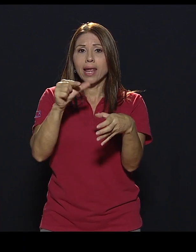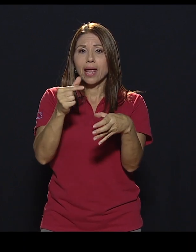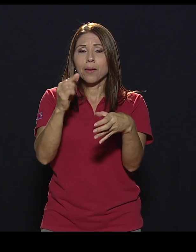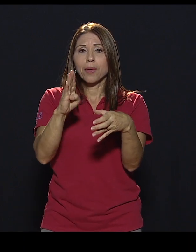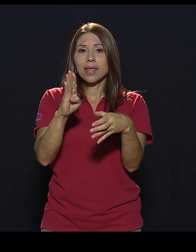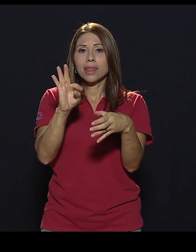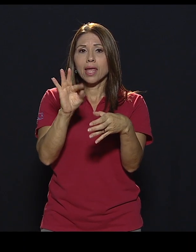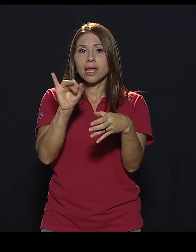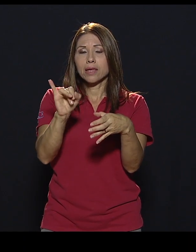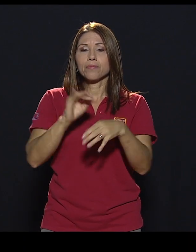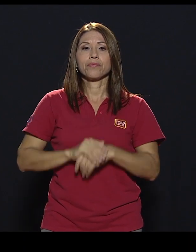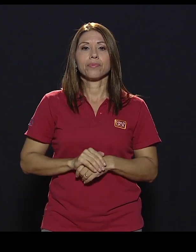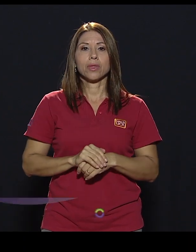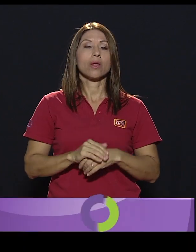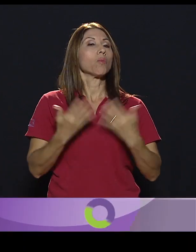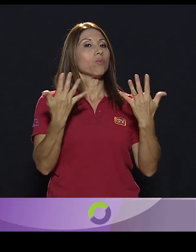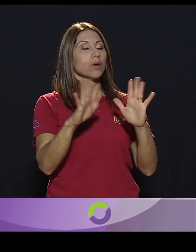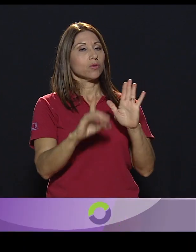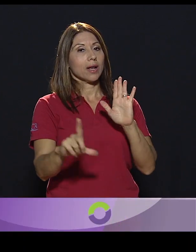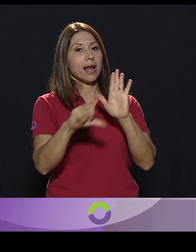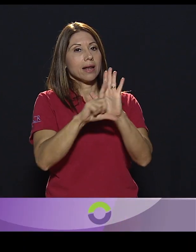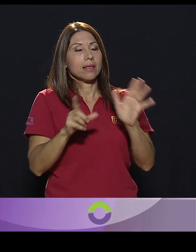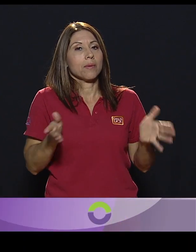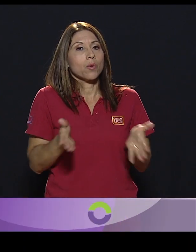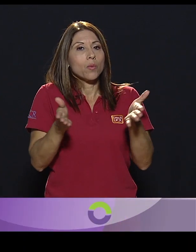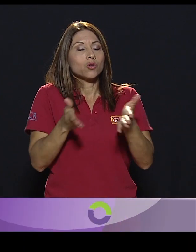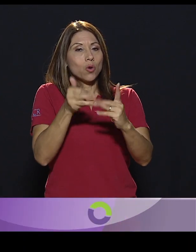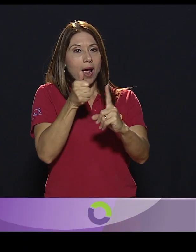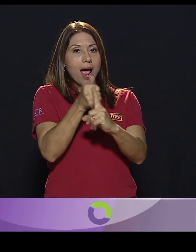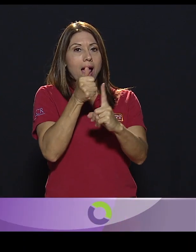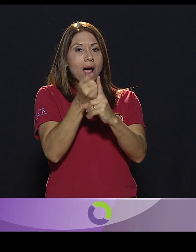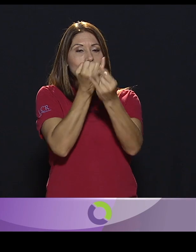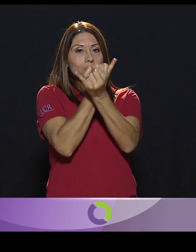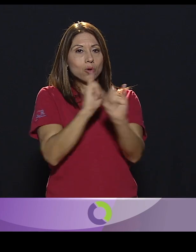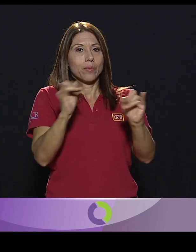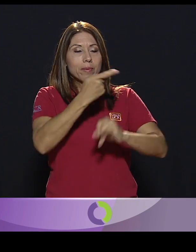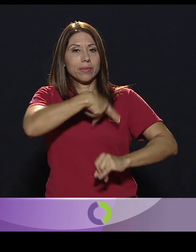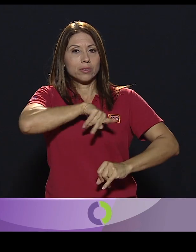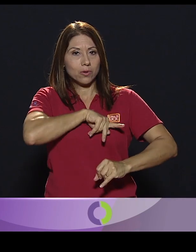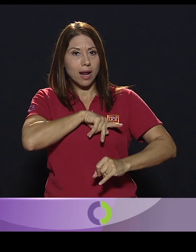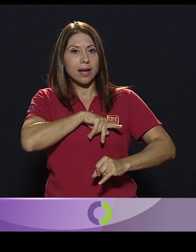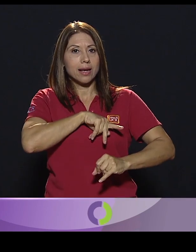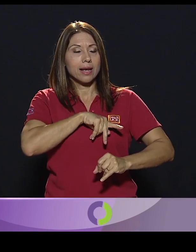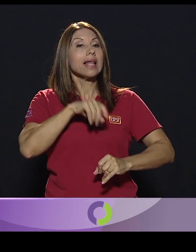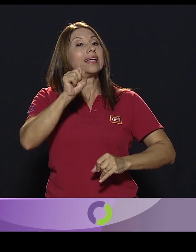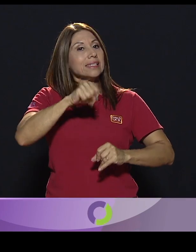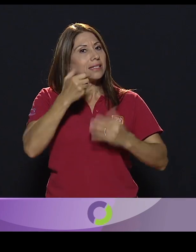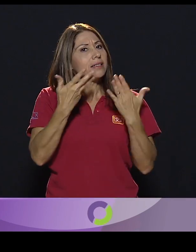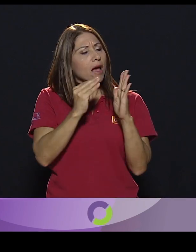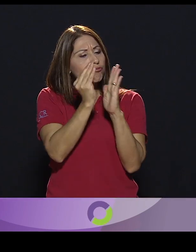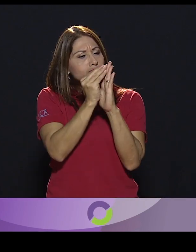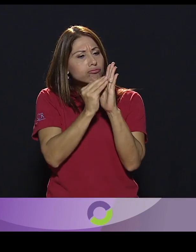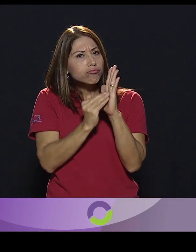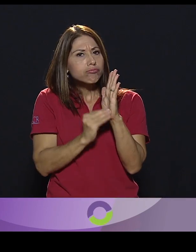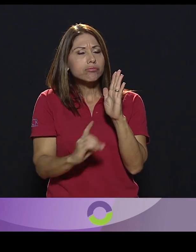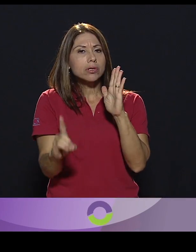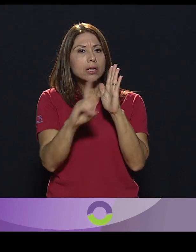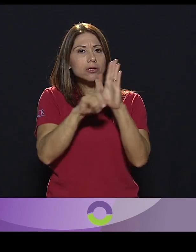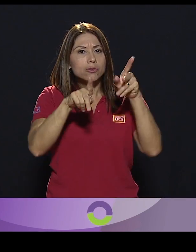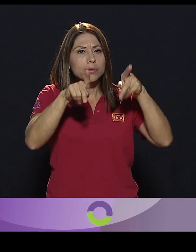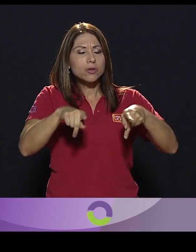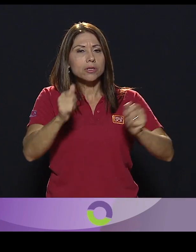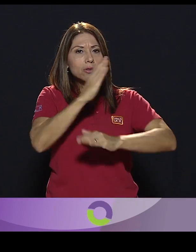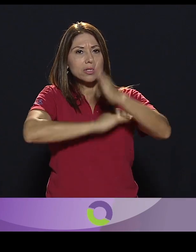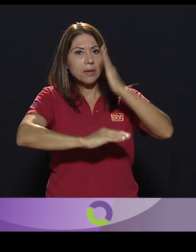Bueno, en cuanto a la ley de la promoción de la autonomía personal, si bien he contemplado los derechos de las personas con